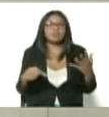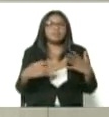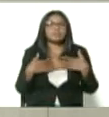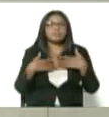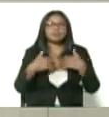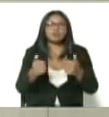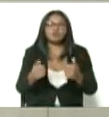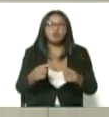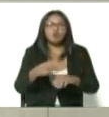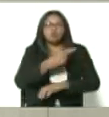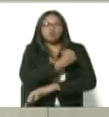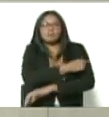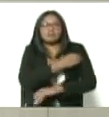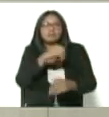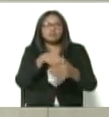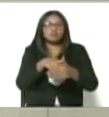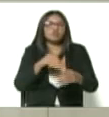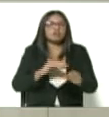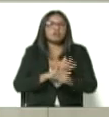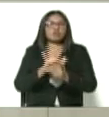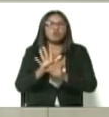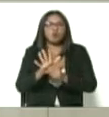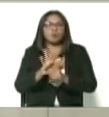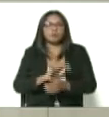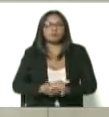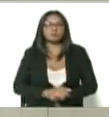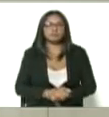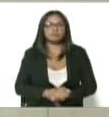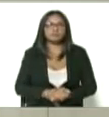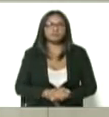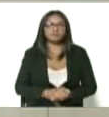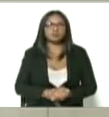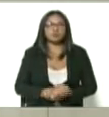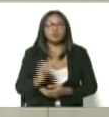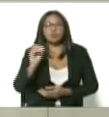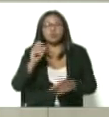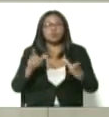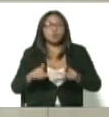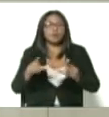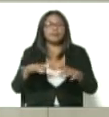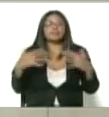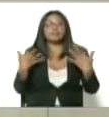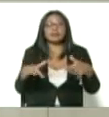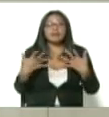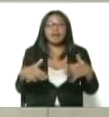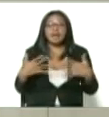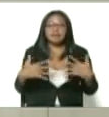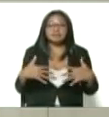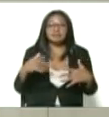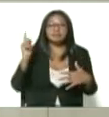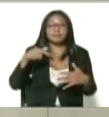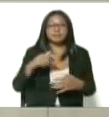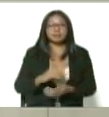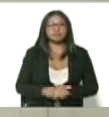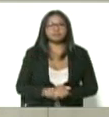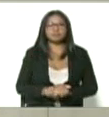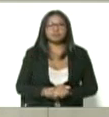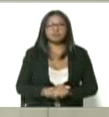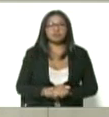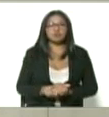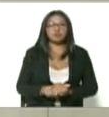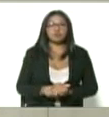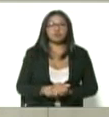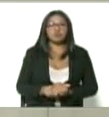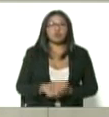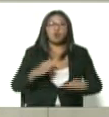área de hospitalización de COVID-19, Almiranta, o en las áreas de emergencia, o en los laboratorios que